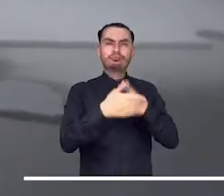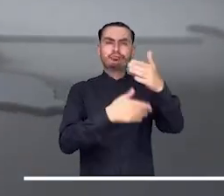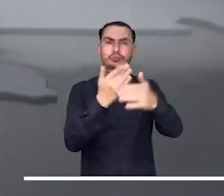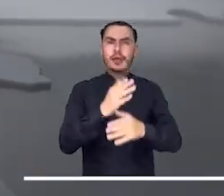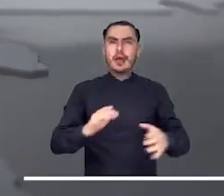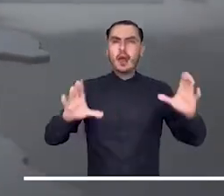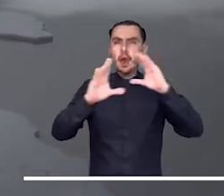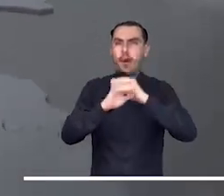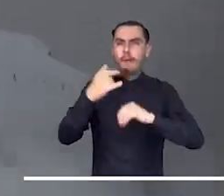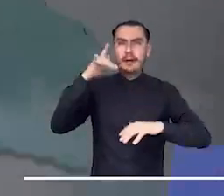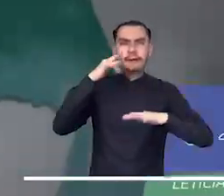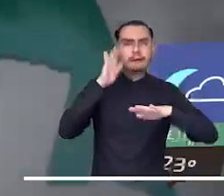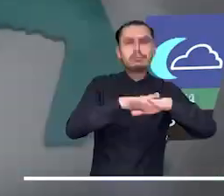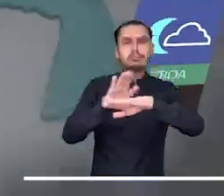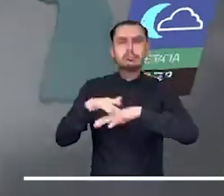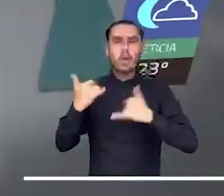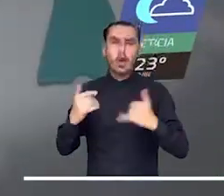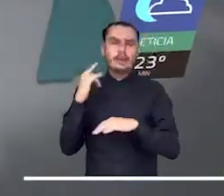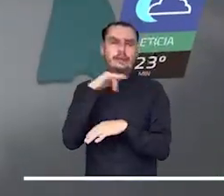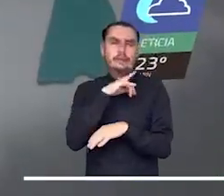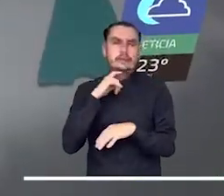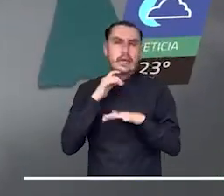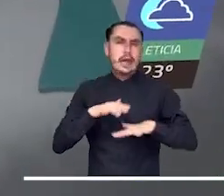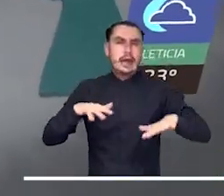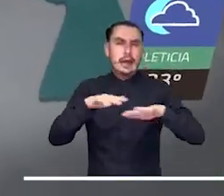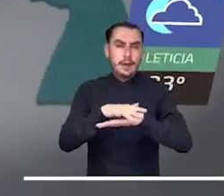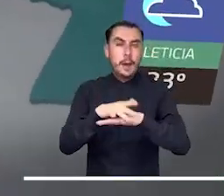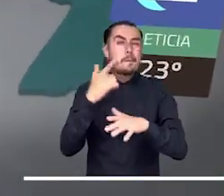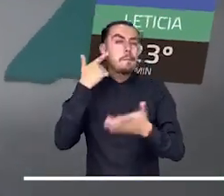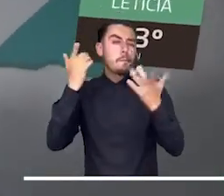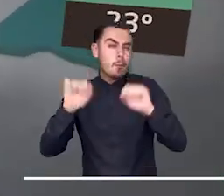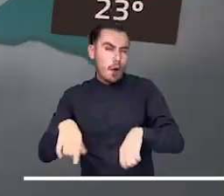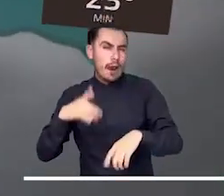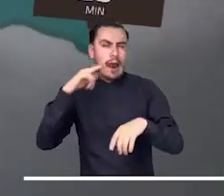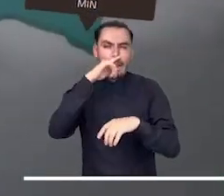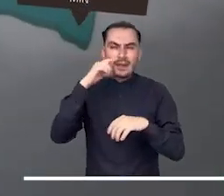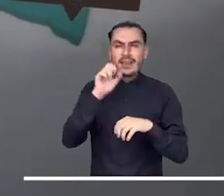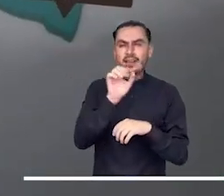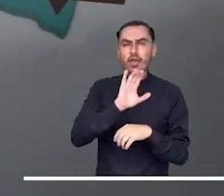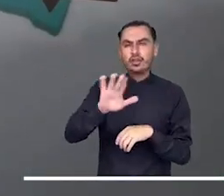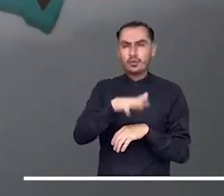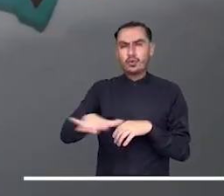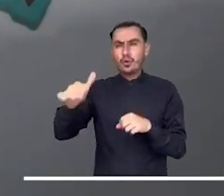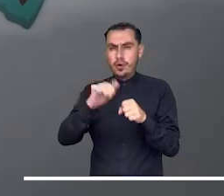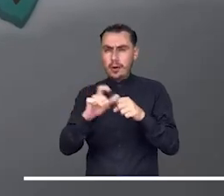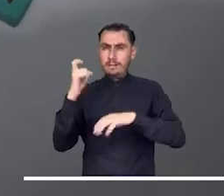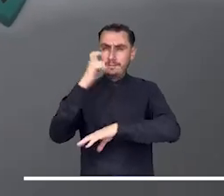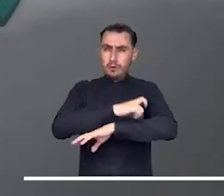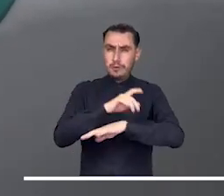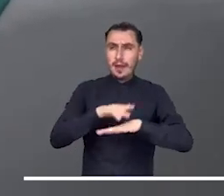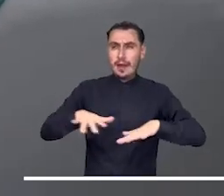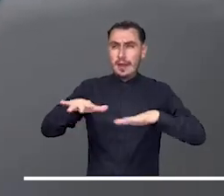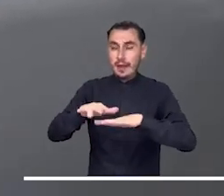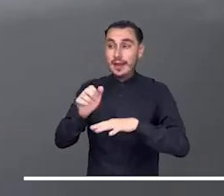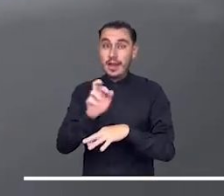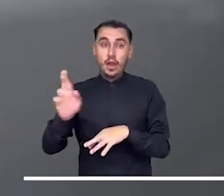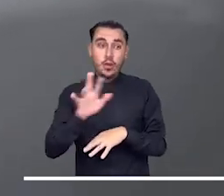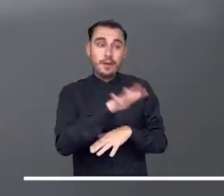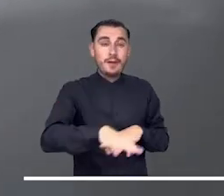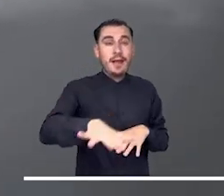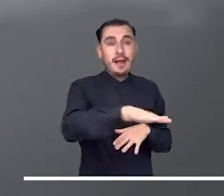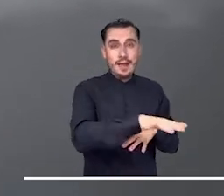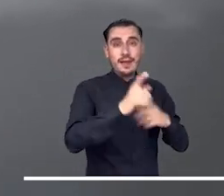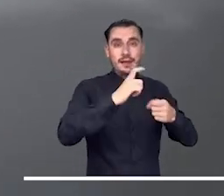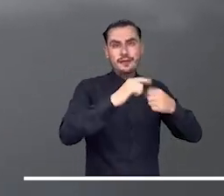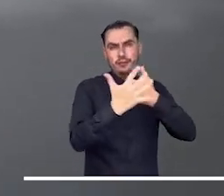previsiones de tiempo seco. Es posible que en Amazonas, occidente de Caquetá y Putumayo y oriente de Baupés